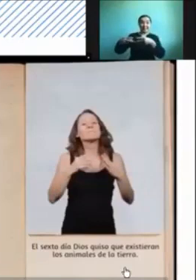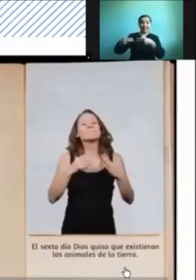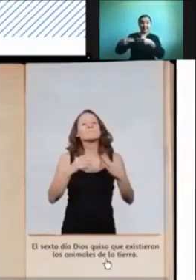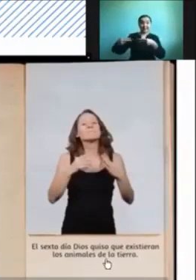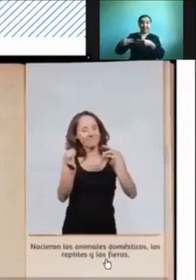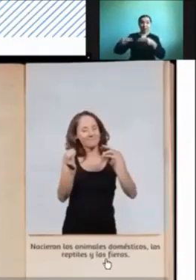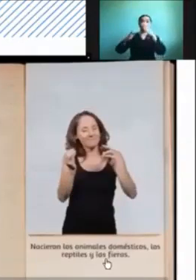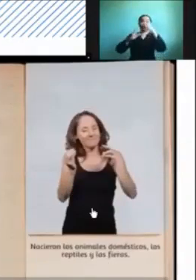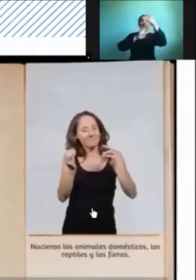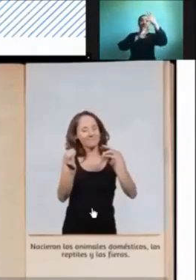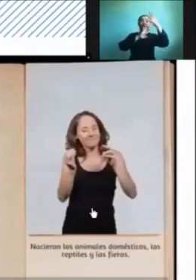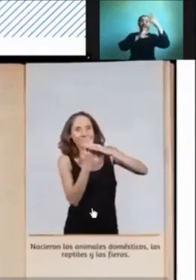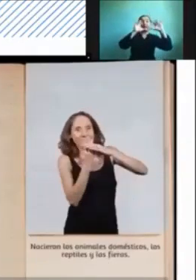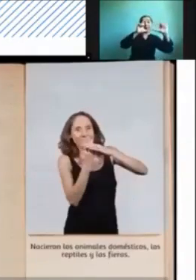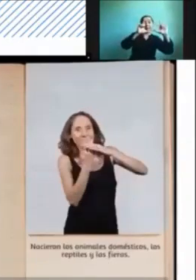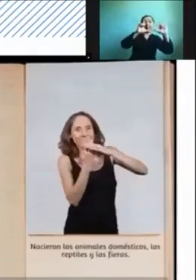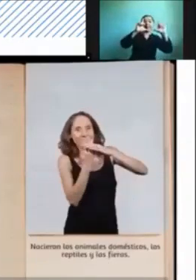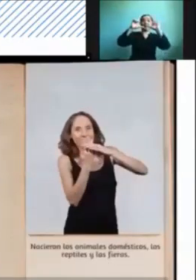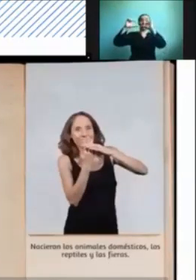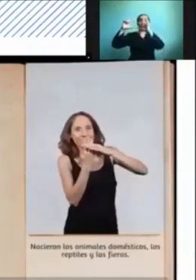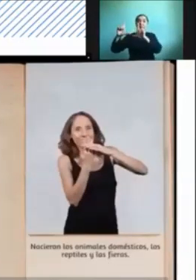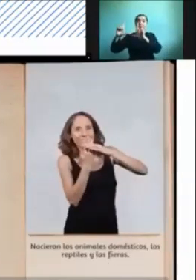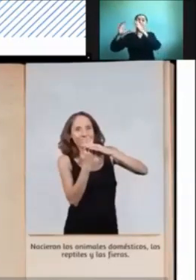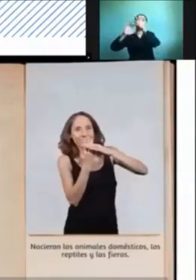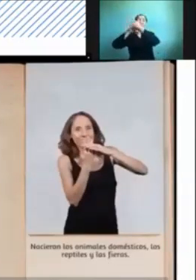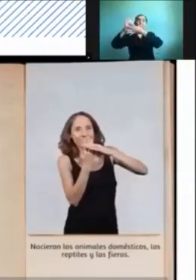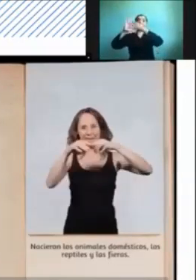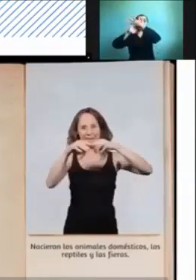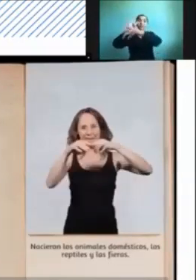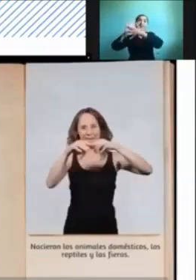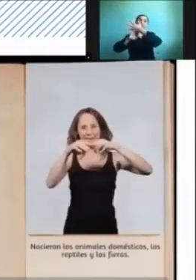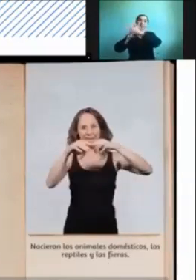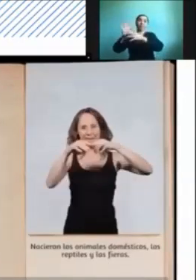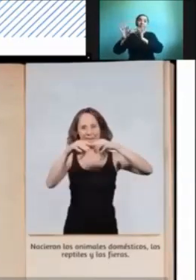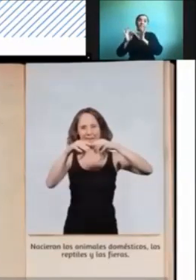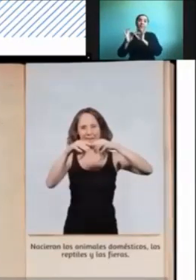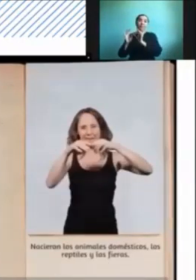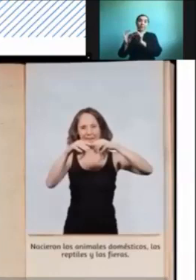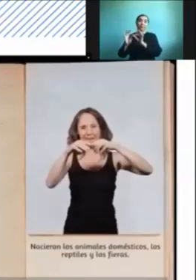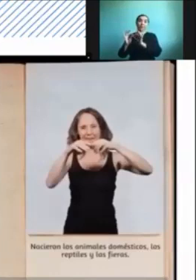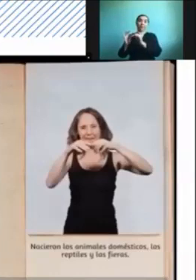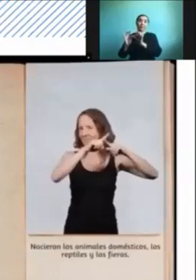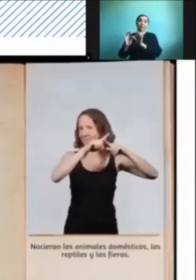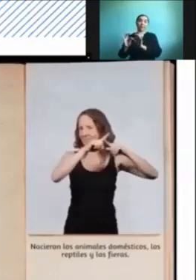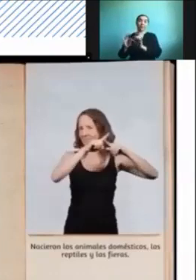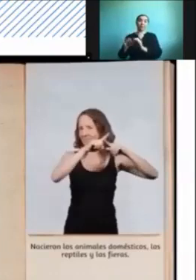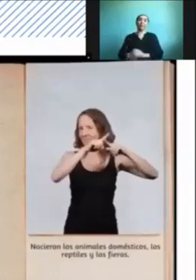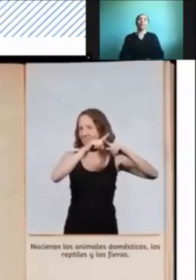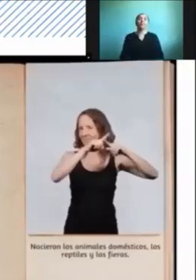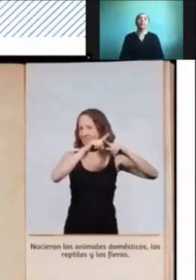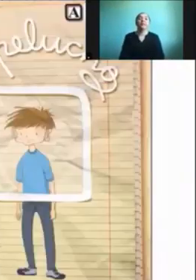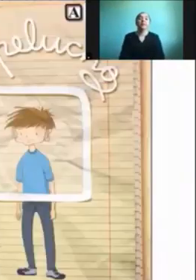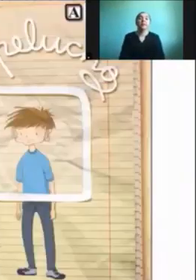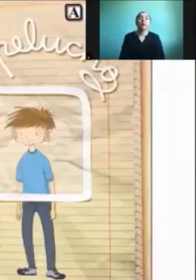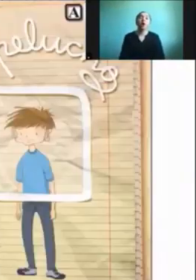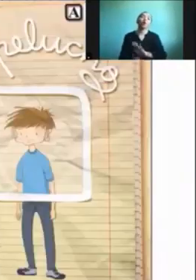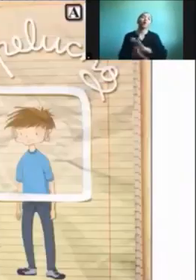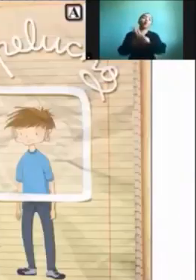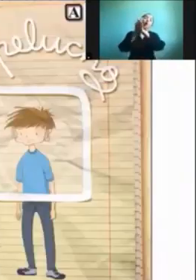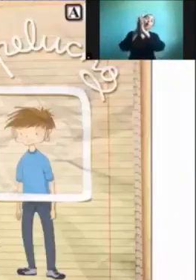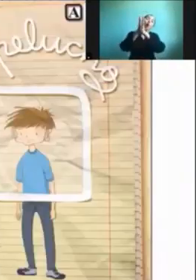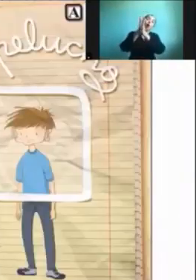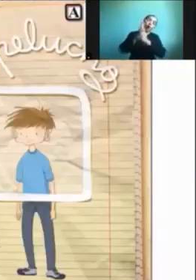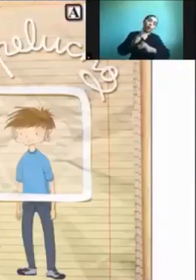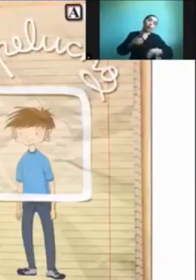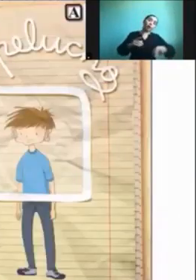la intérprete a un costadito para que vaya contando la historia todo esto lo encuentran en la página de